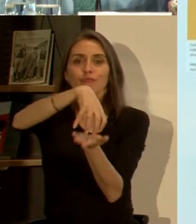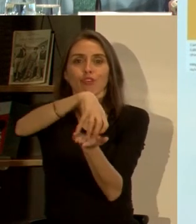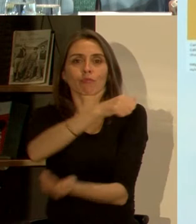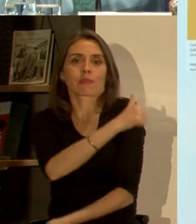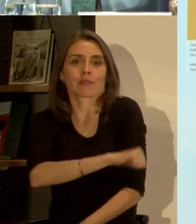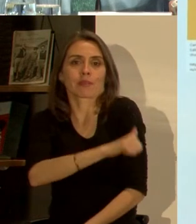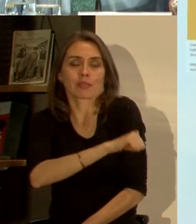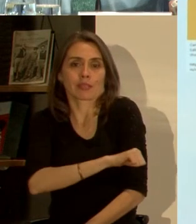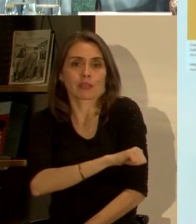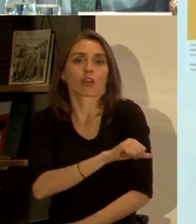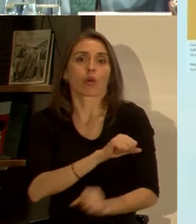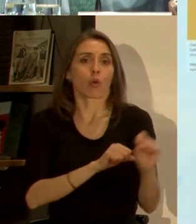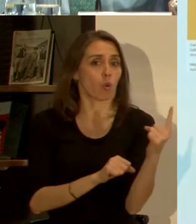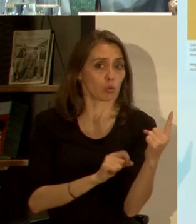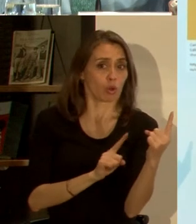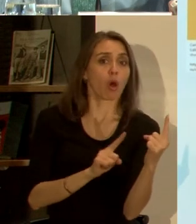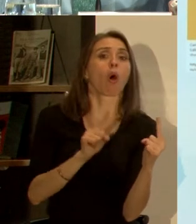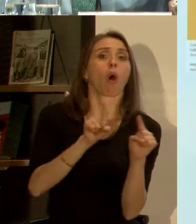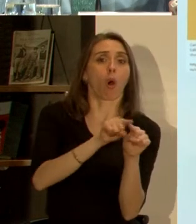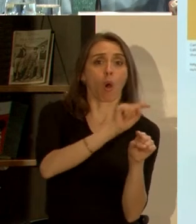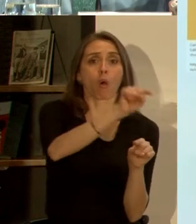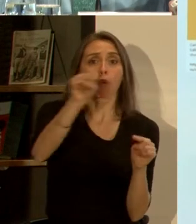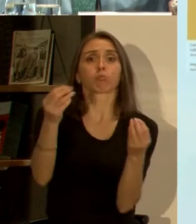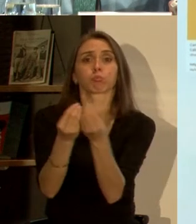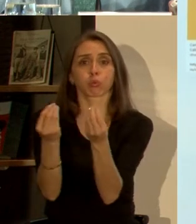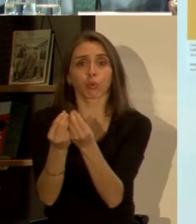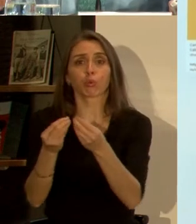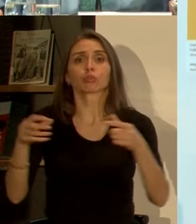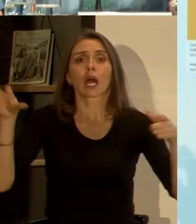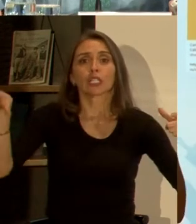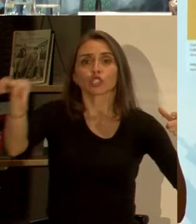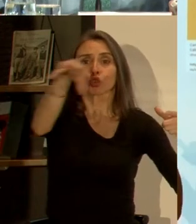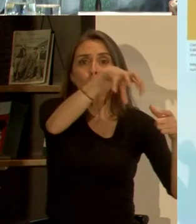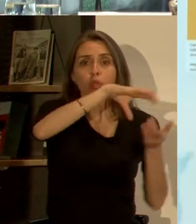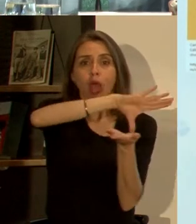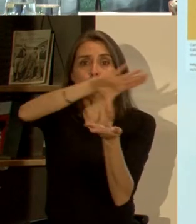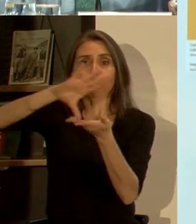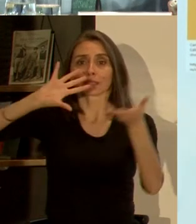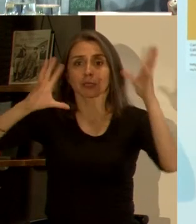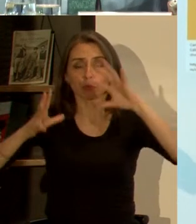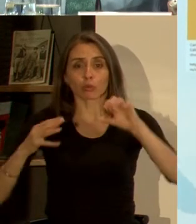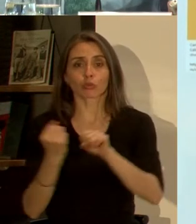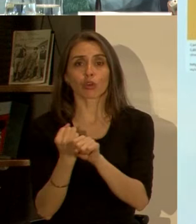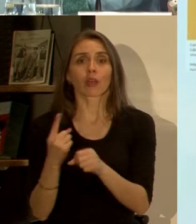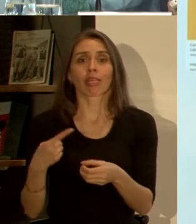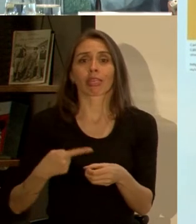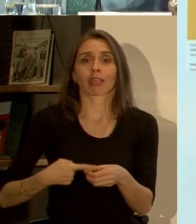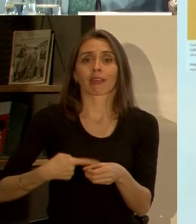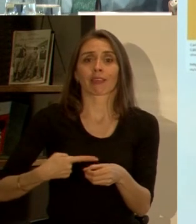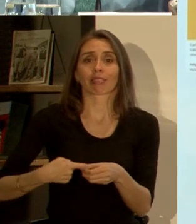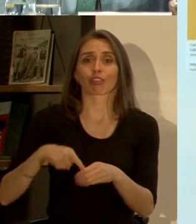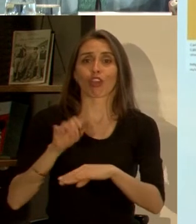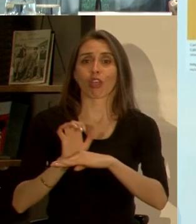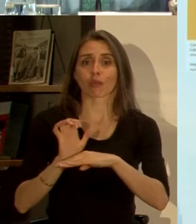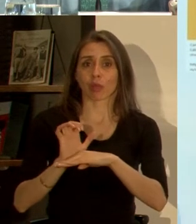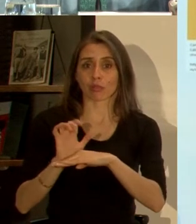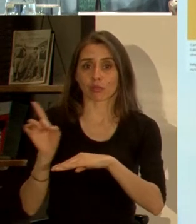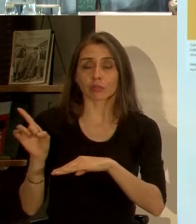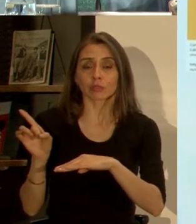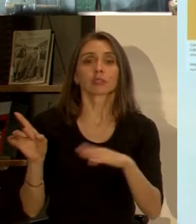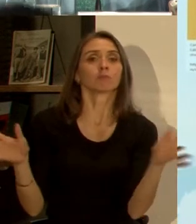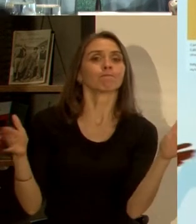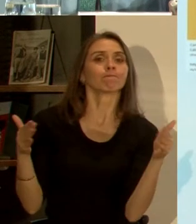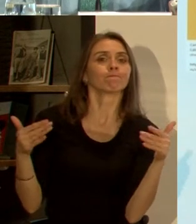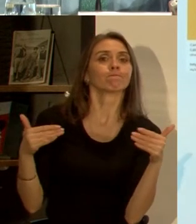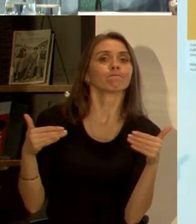es la única ciudad que está haciendo eso. Tenemos ya numerosas ciudades que están haciendo la tarea y en el caso de Quito, pues están involucrando